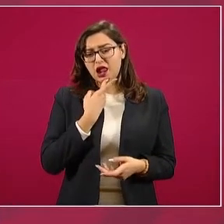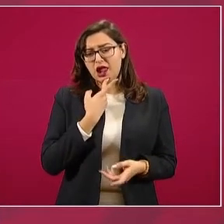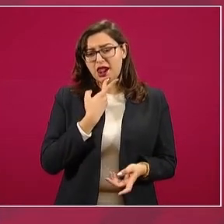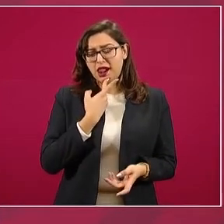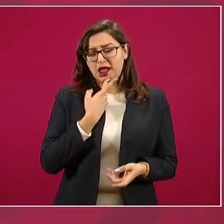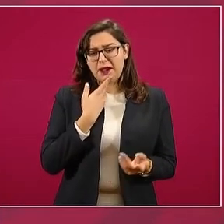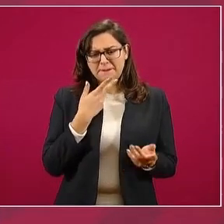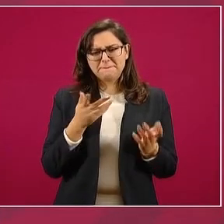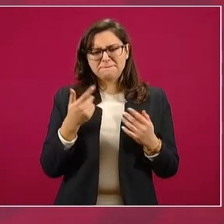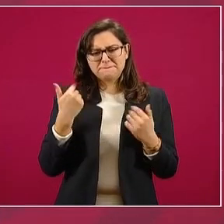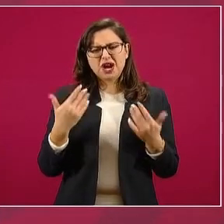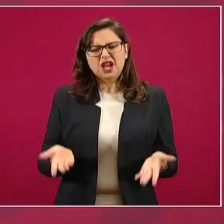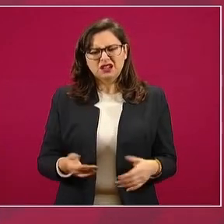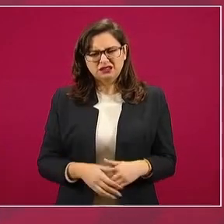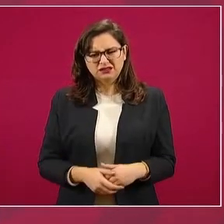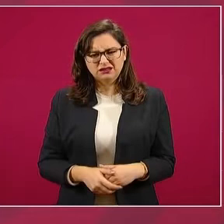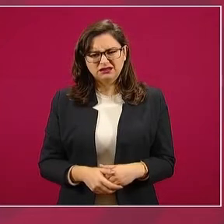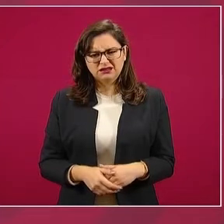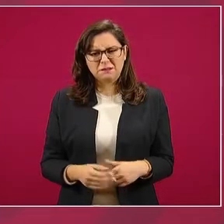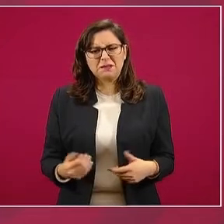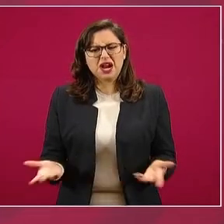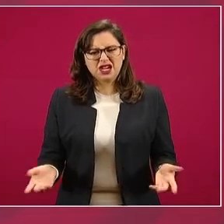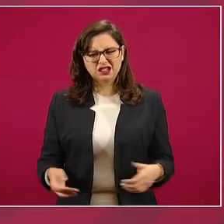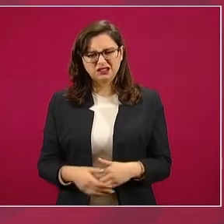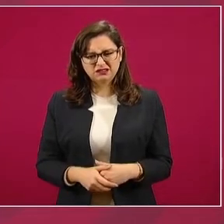volúmenes?